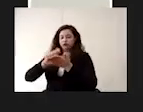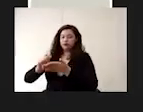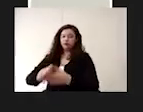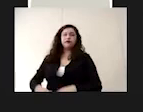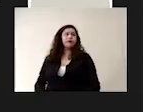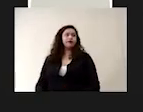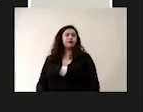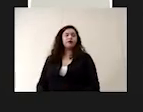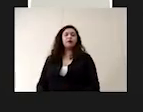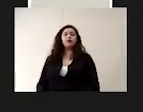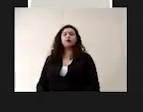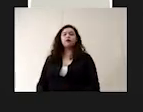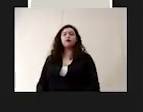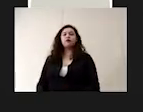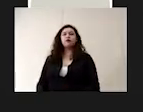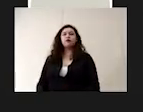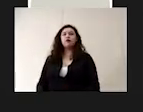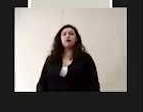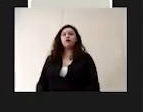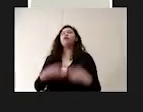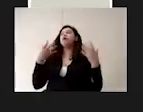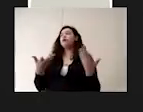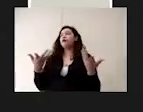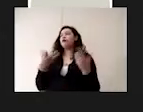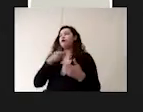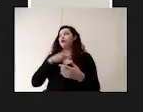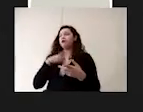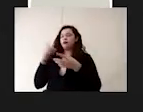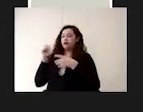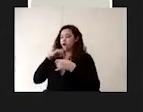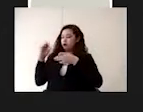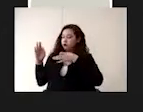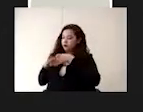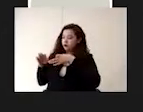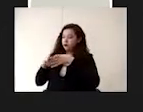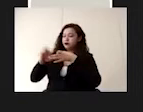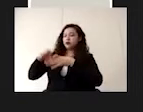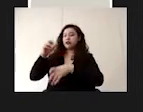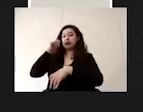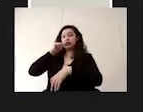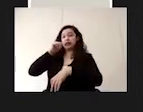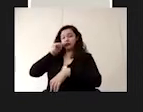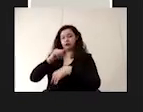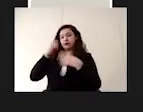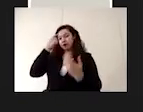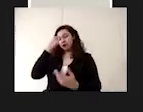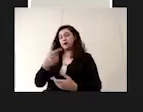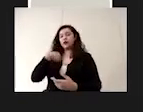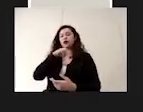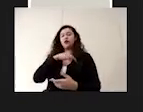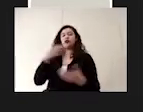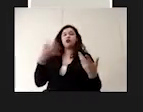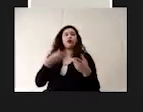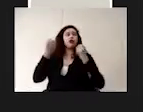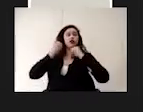Y eso se debe de hacer constantemente y todo el tiempo. Para que nosotros podamos tener esa